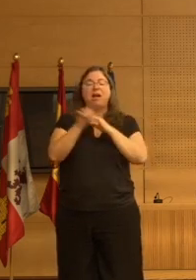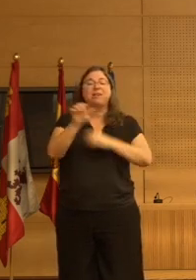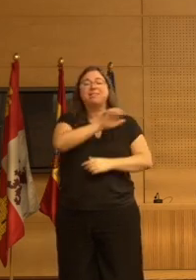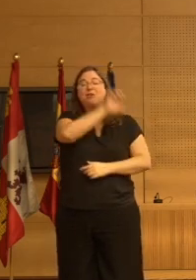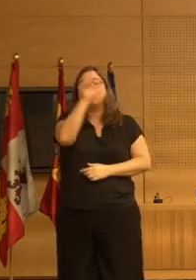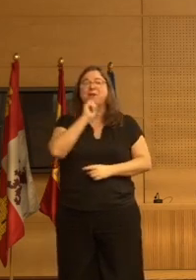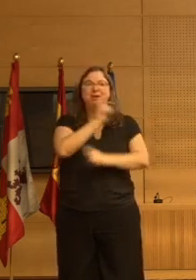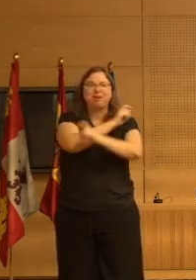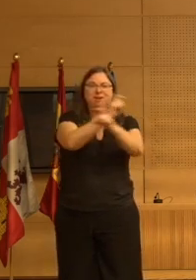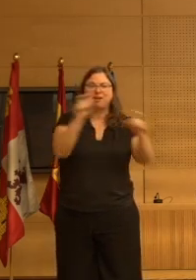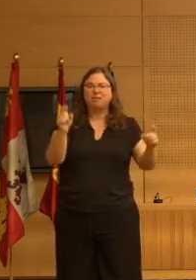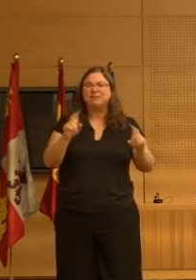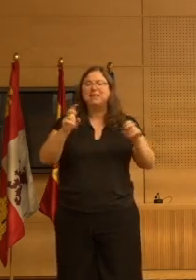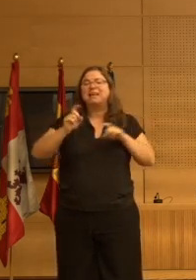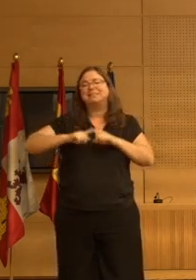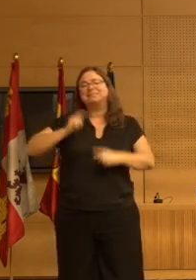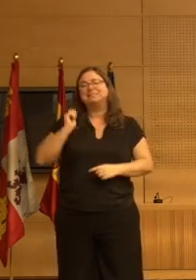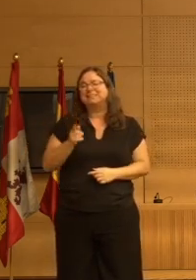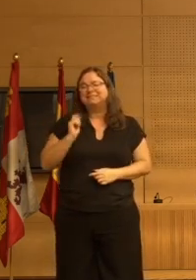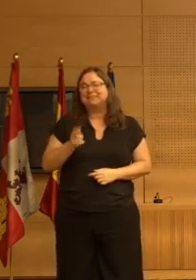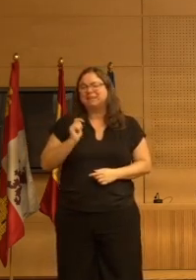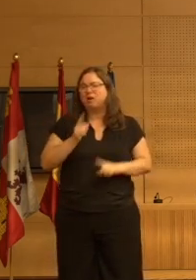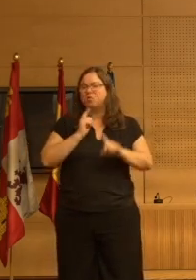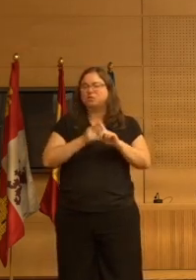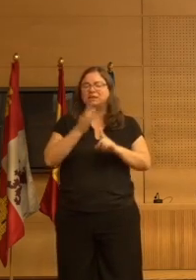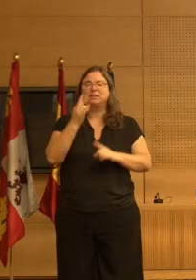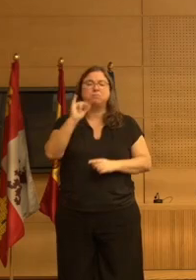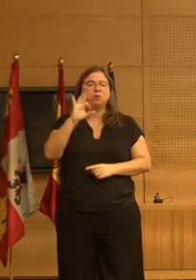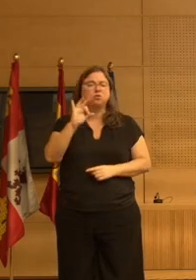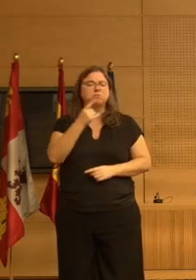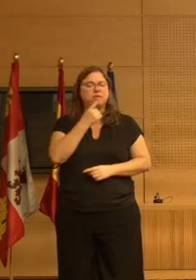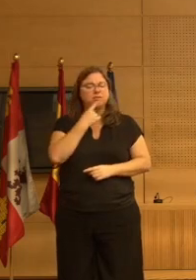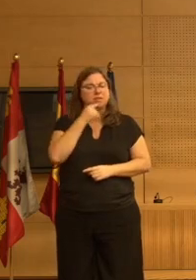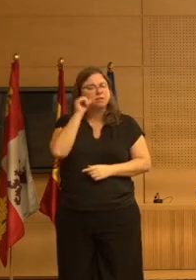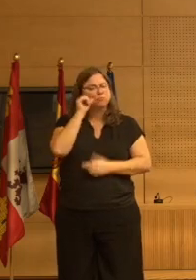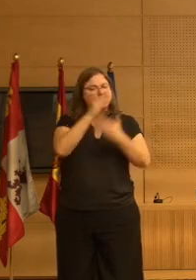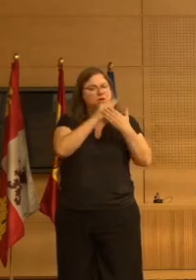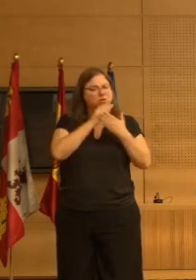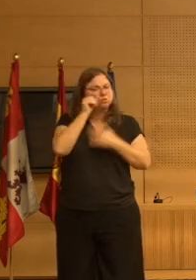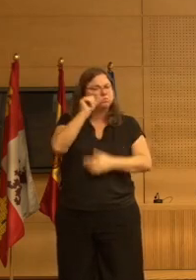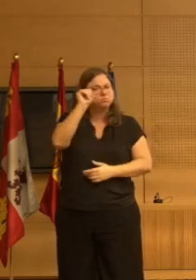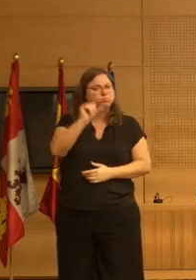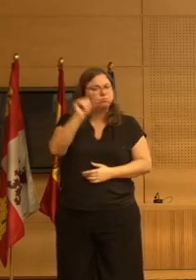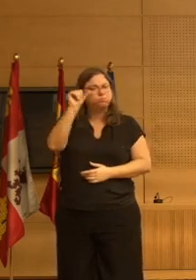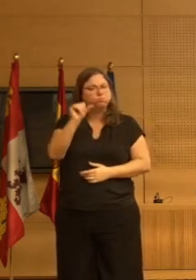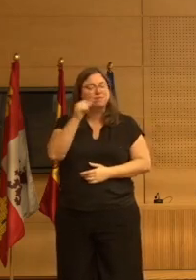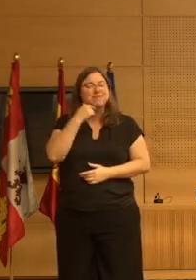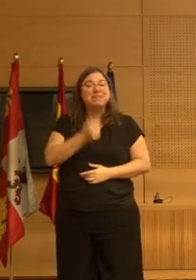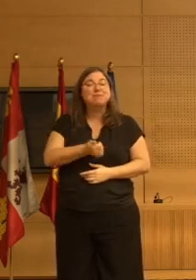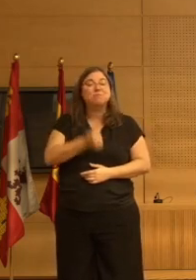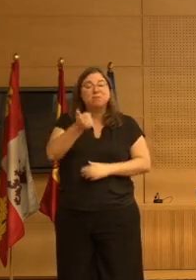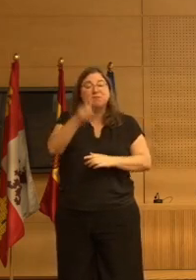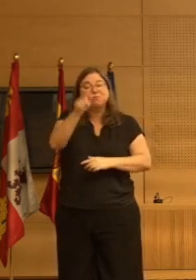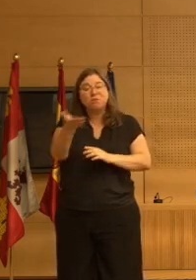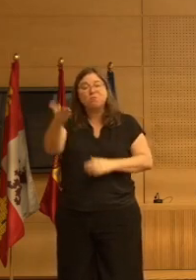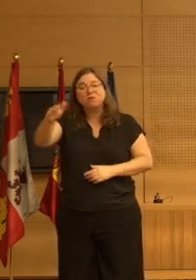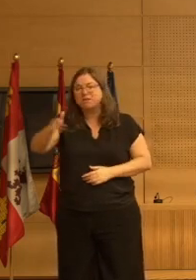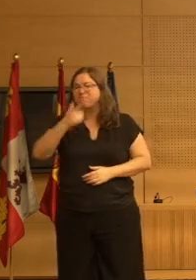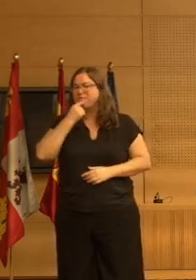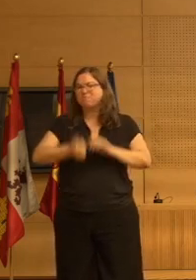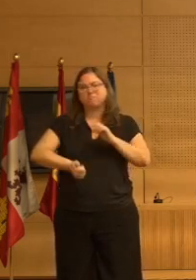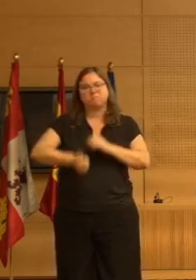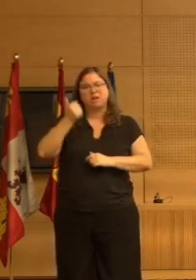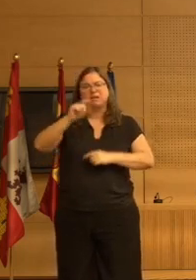aviso sobre los típicos porque también se demuestran estudios observacionales que tienen un aumento de mortalidad y muchos